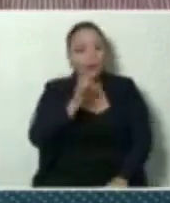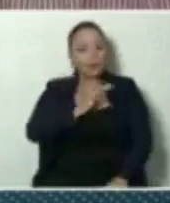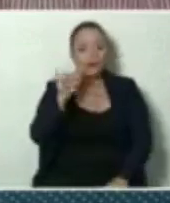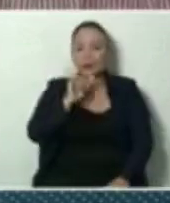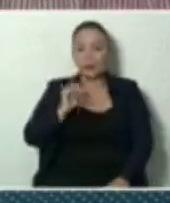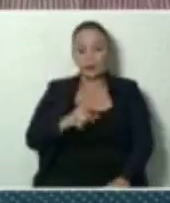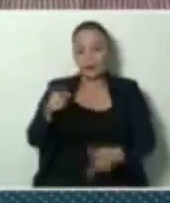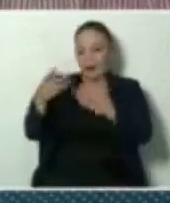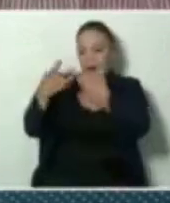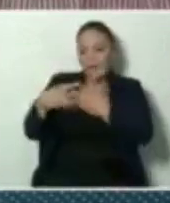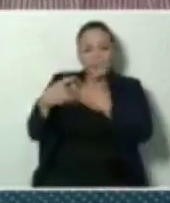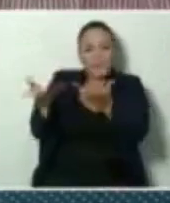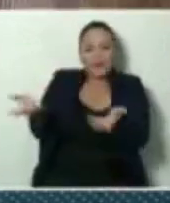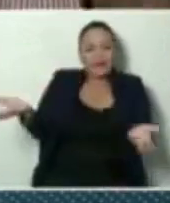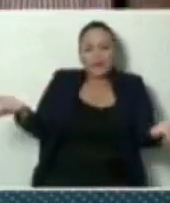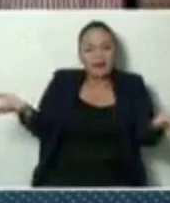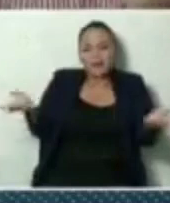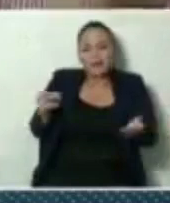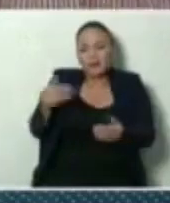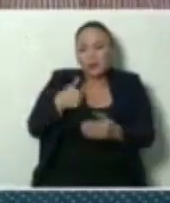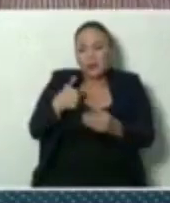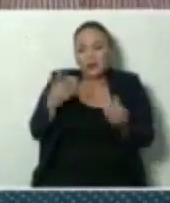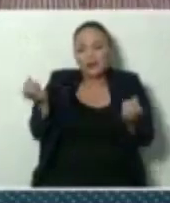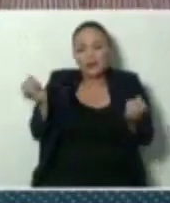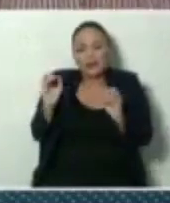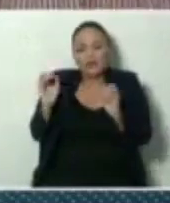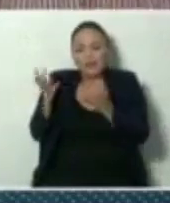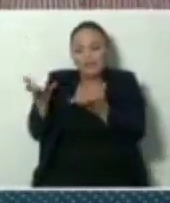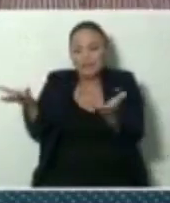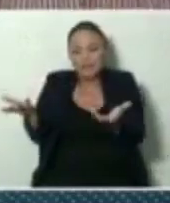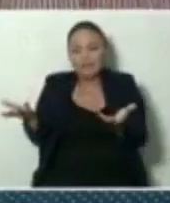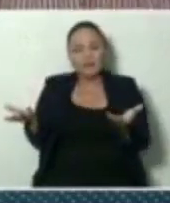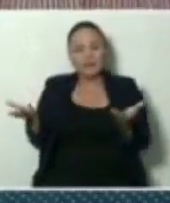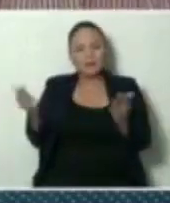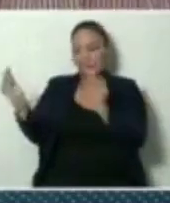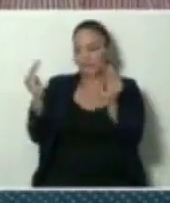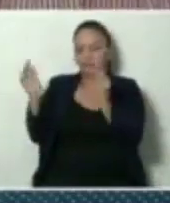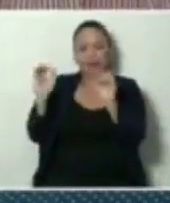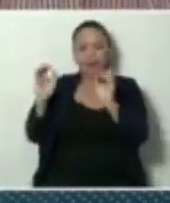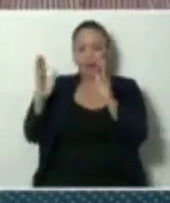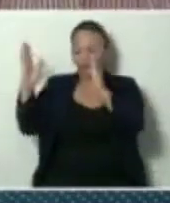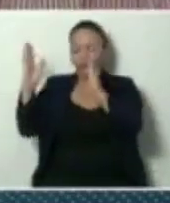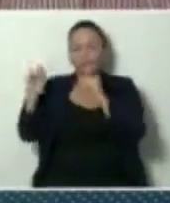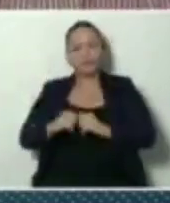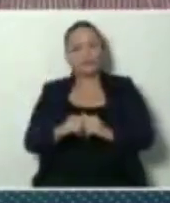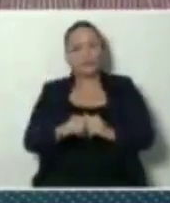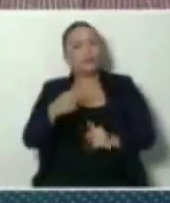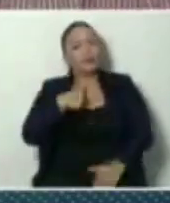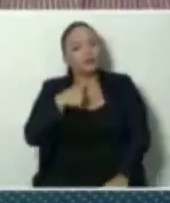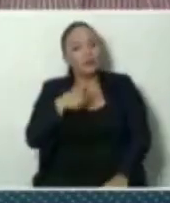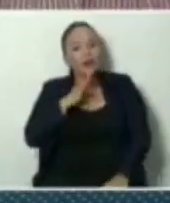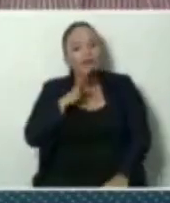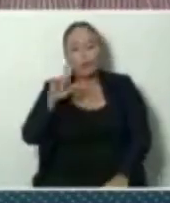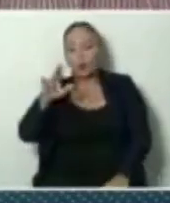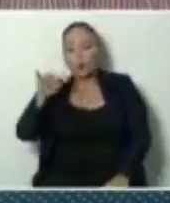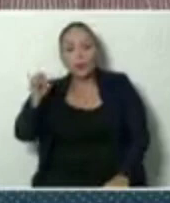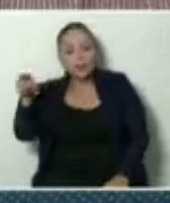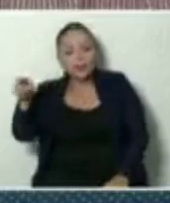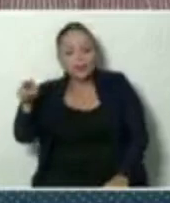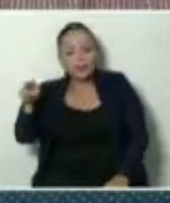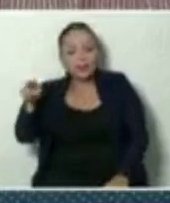tiene ningún parangón? No tiene, en cuenta, se ha hablado con don Luis y estábamos en la pena de su obligación de que ni siquiera había contadores.